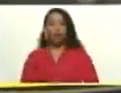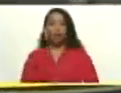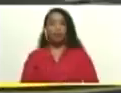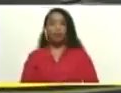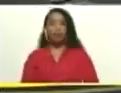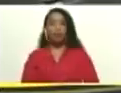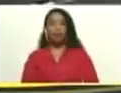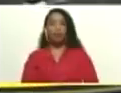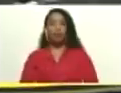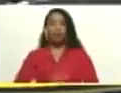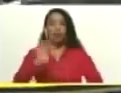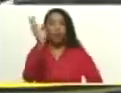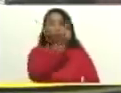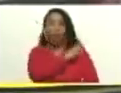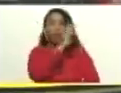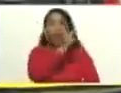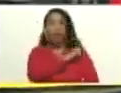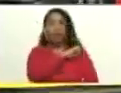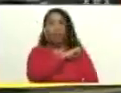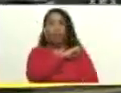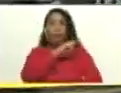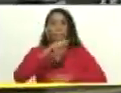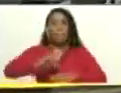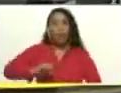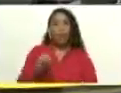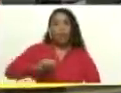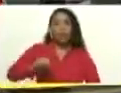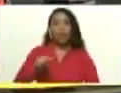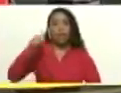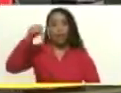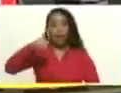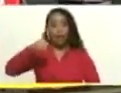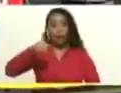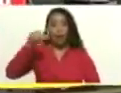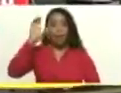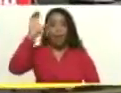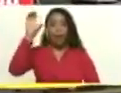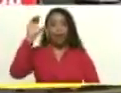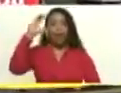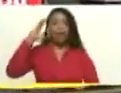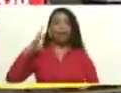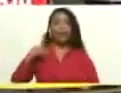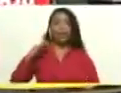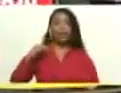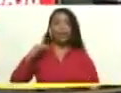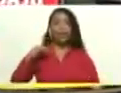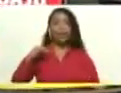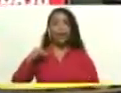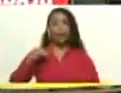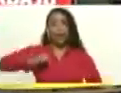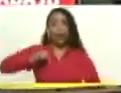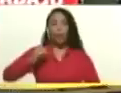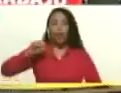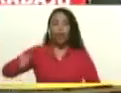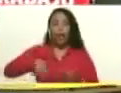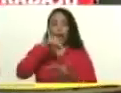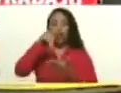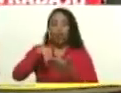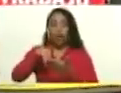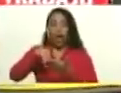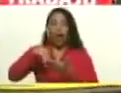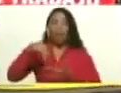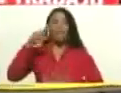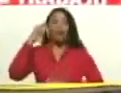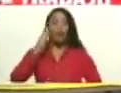Los jefes policiales del país. Del 6CPC, de la Policía Nacional Bolivariana. Del